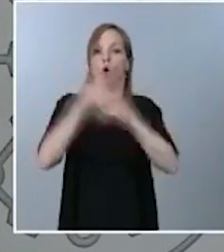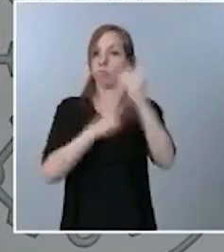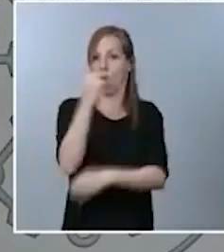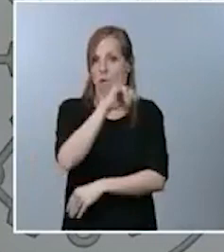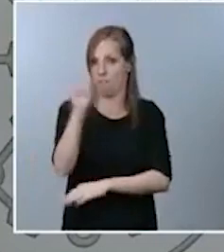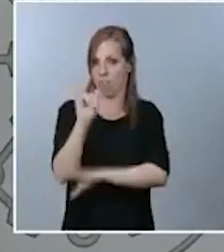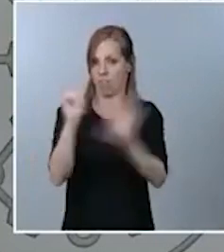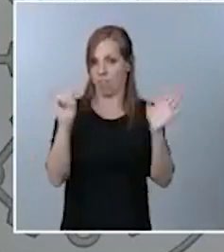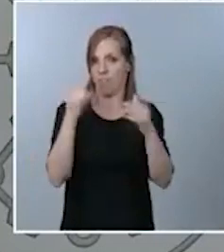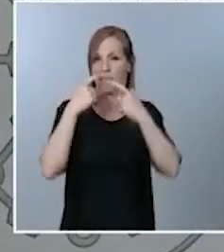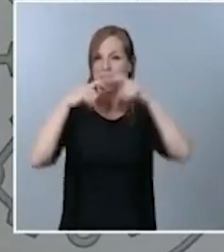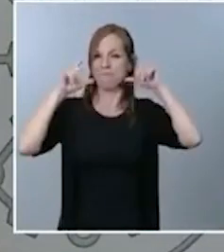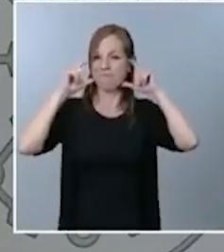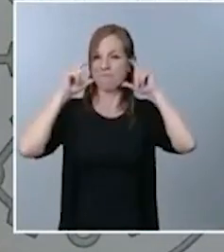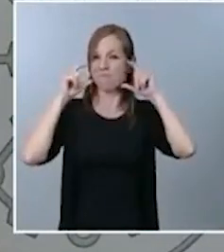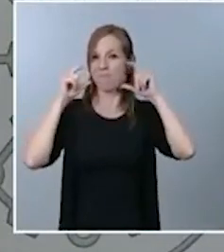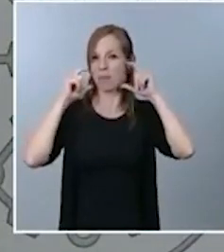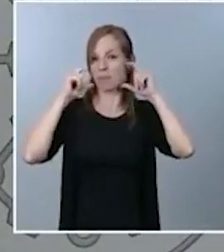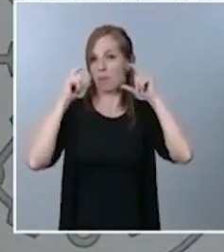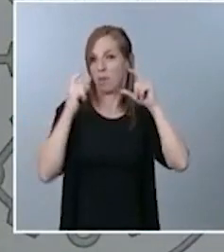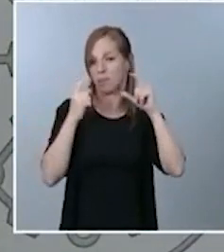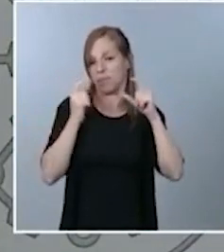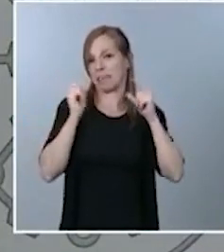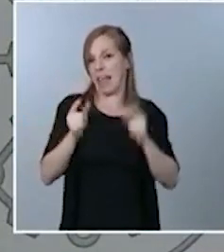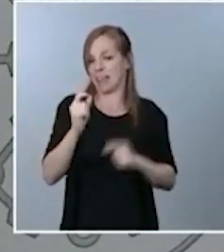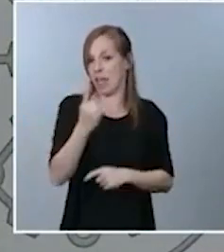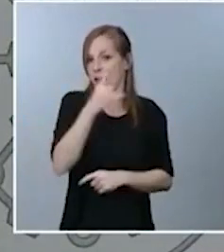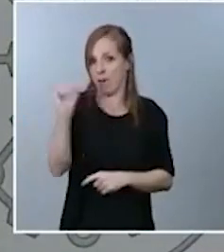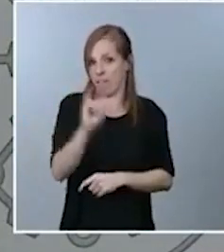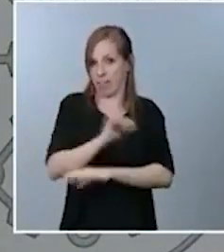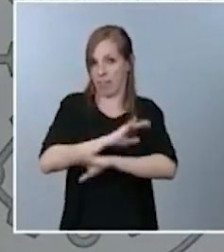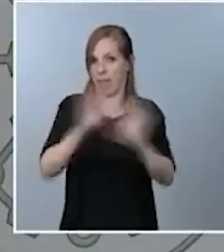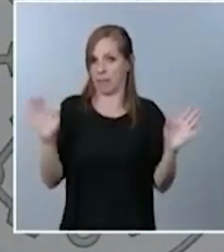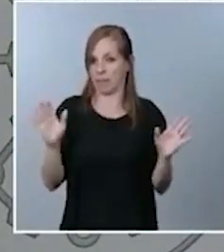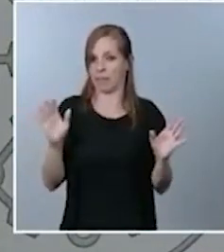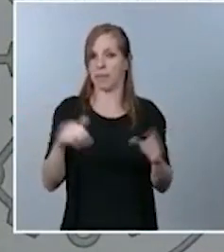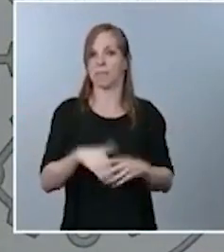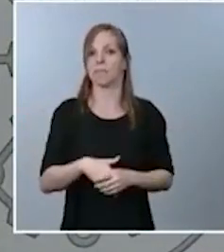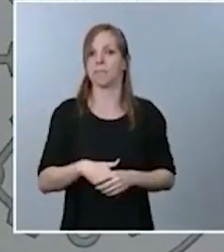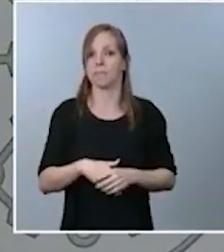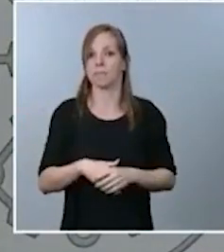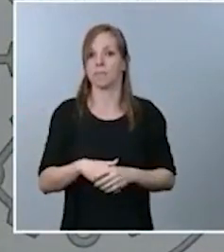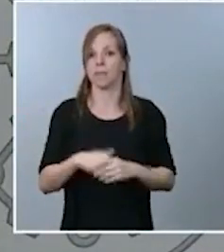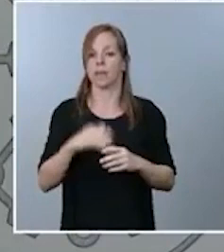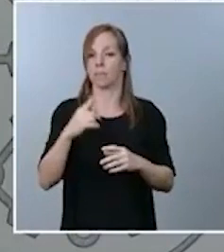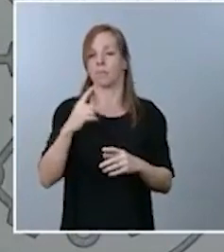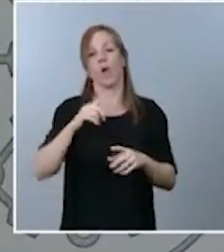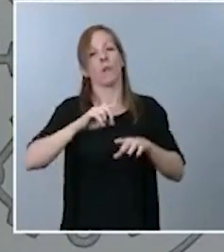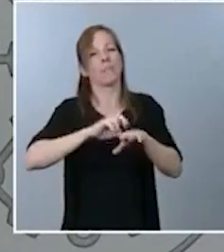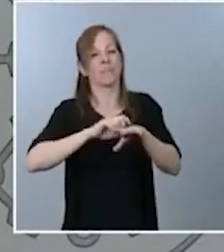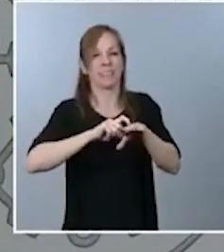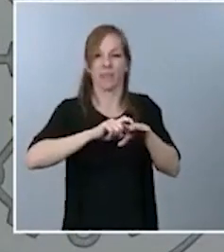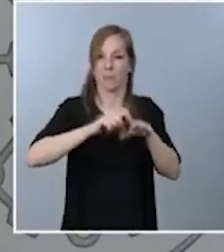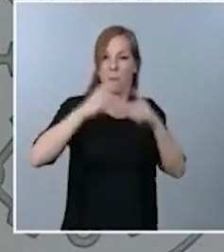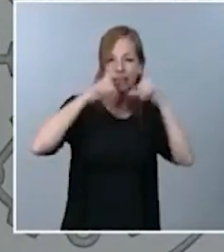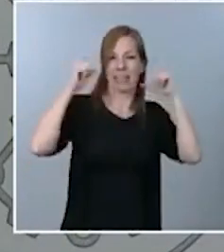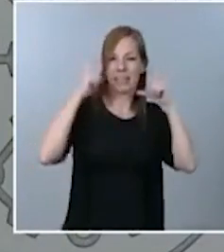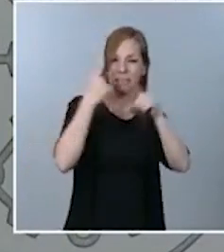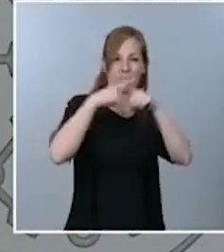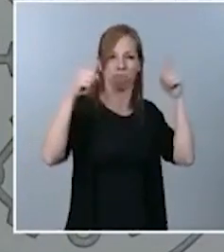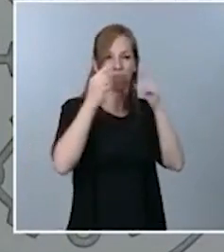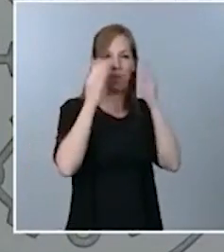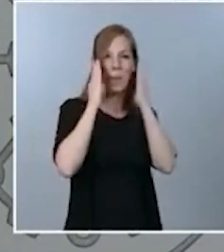mascarilla de un solo uso habitual que se puede utilizar, no estamos hablando de otro tipo de mascarilla que en este momento están